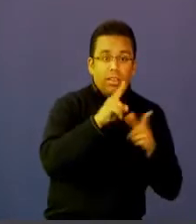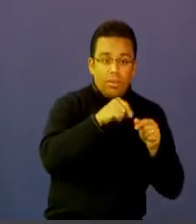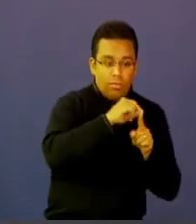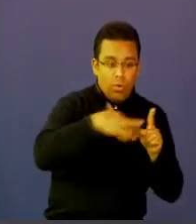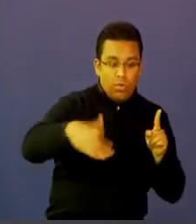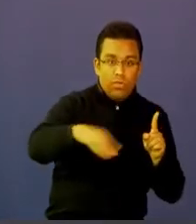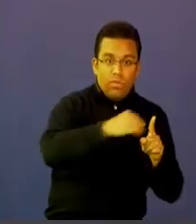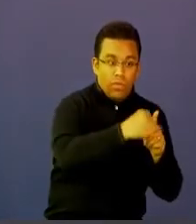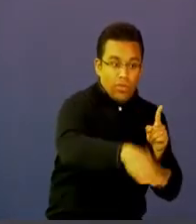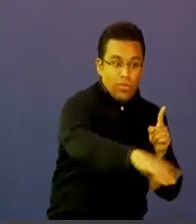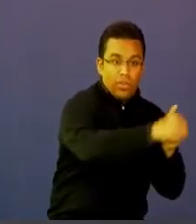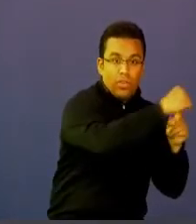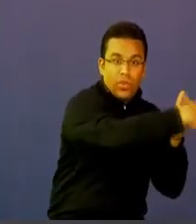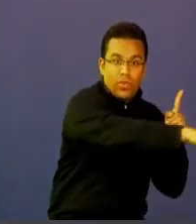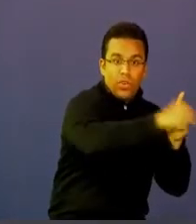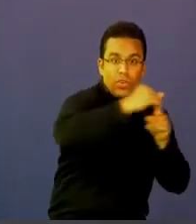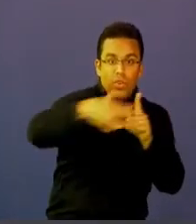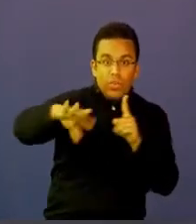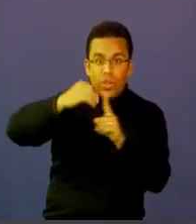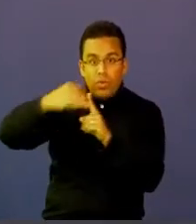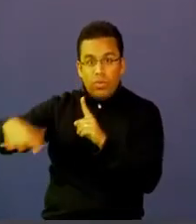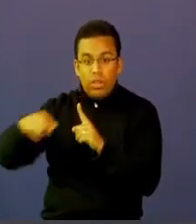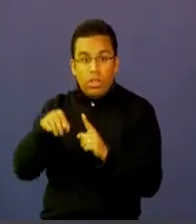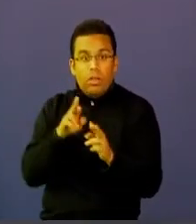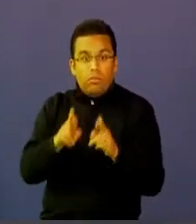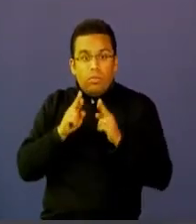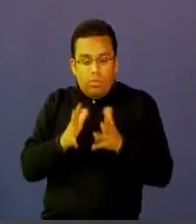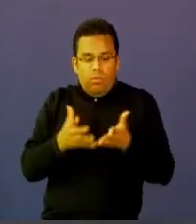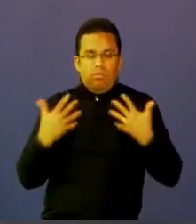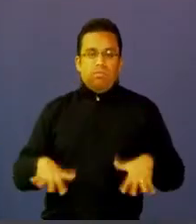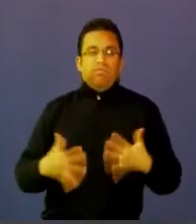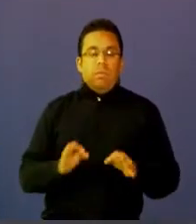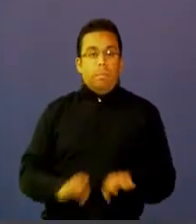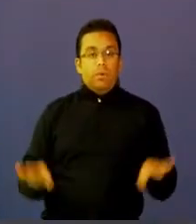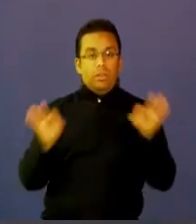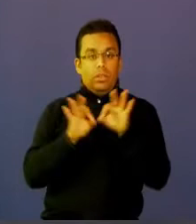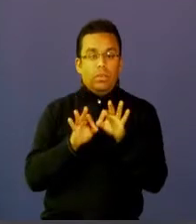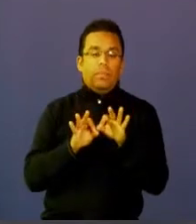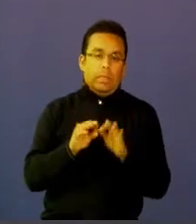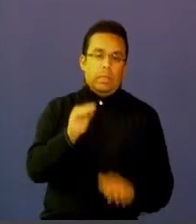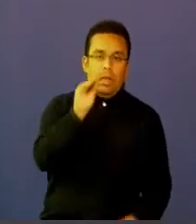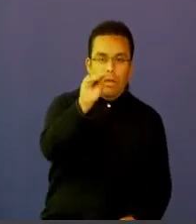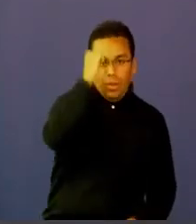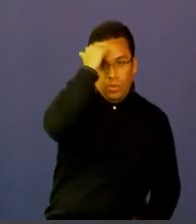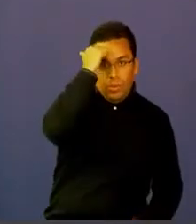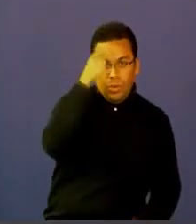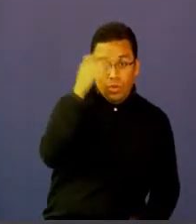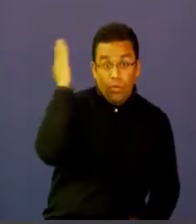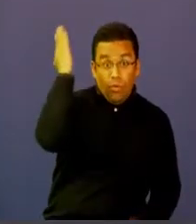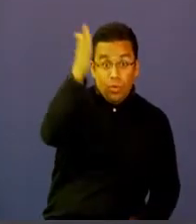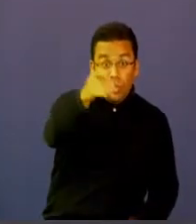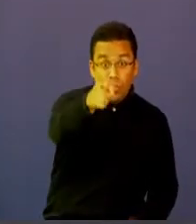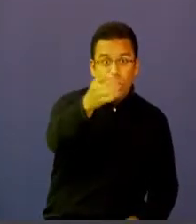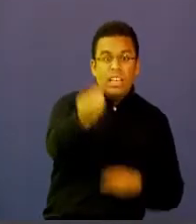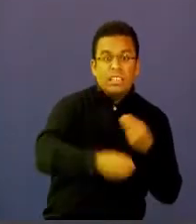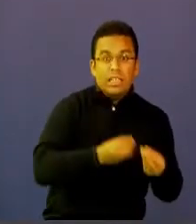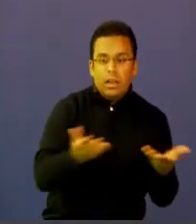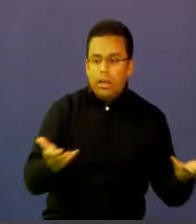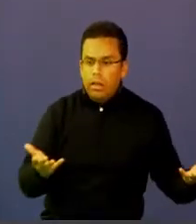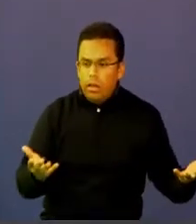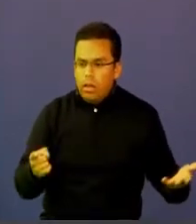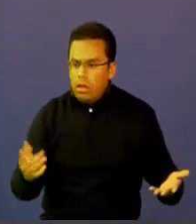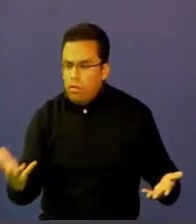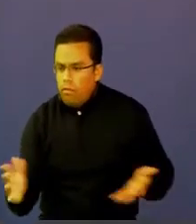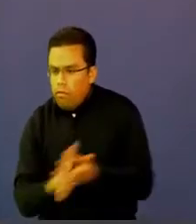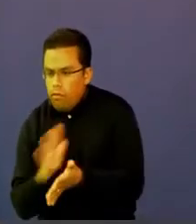poder tener información rápida, veraz. Y la gran responsabilidad de ese maestro del futuro es poder ayudarle a los estudiantes a elegir la mejor